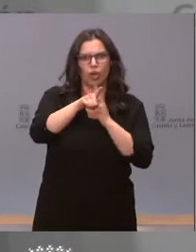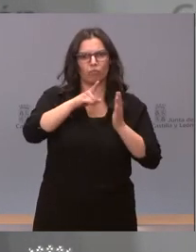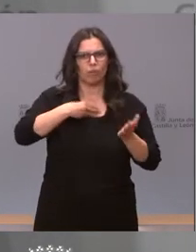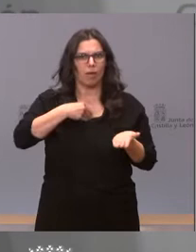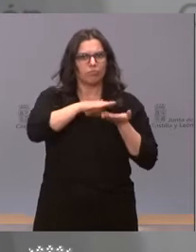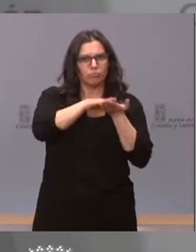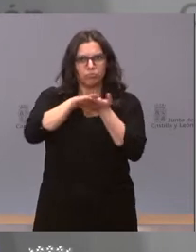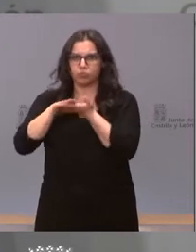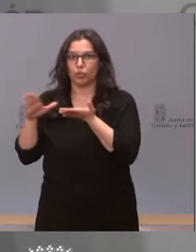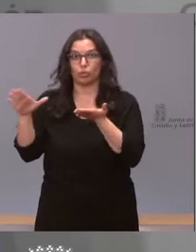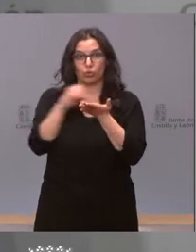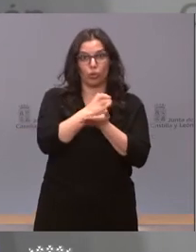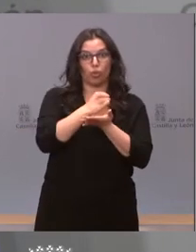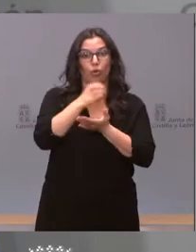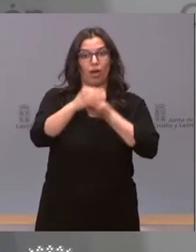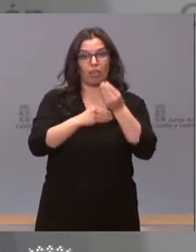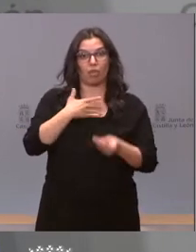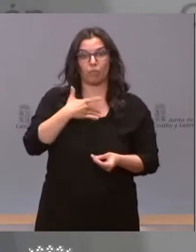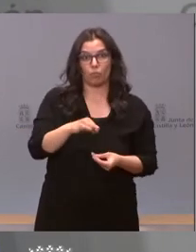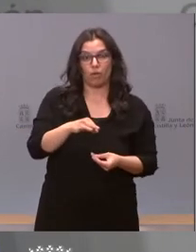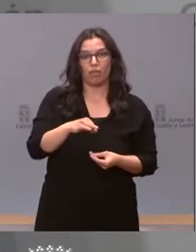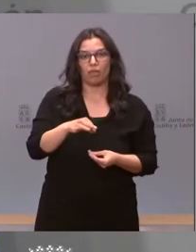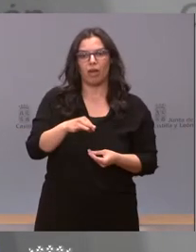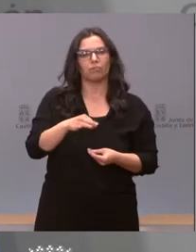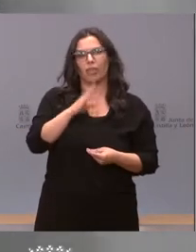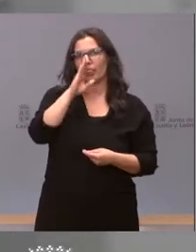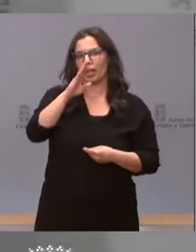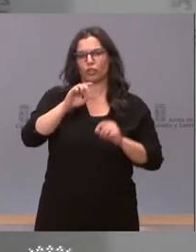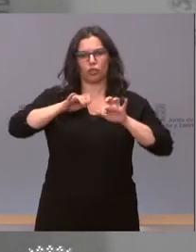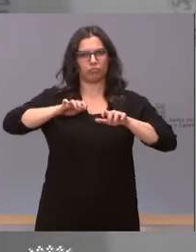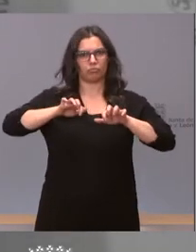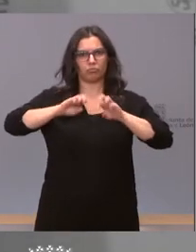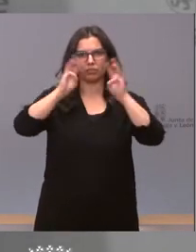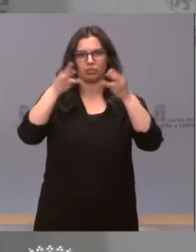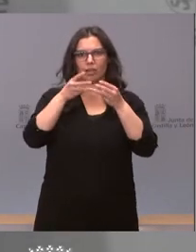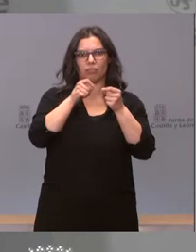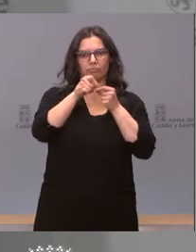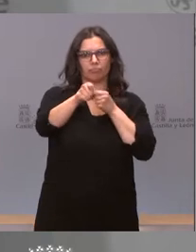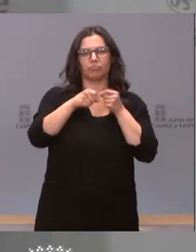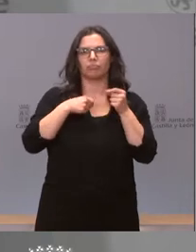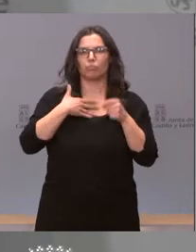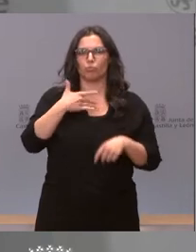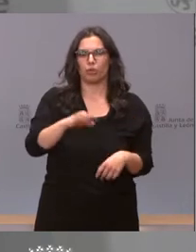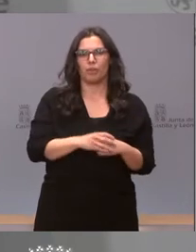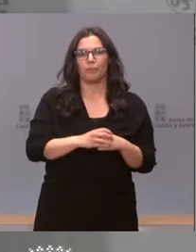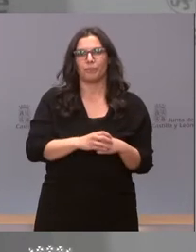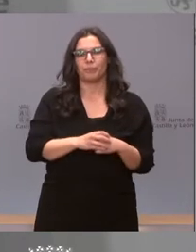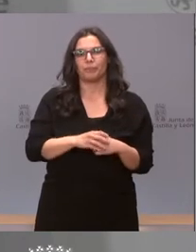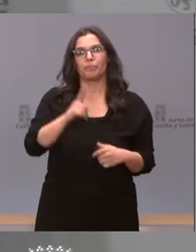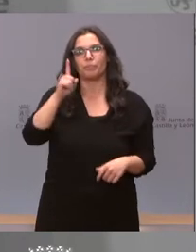se puedan iniciar y terminar electrónicamente. Otra novedad va a ser responder al principio como